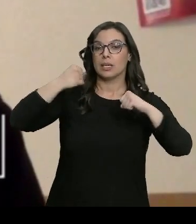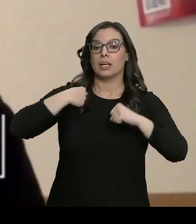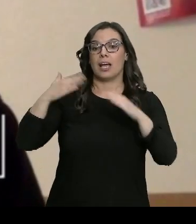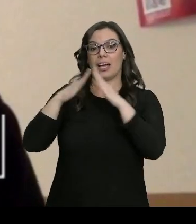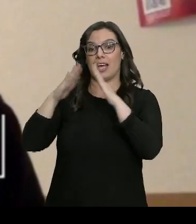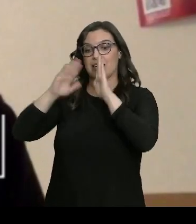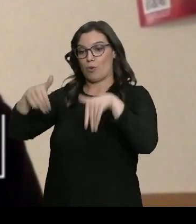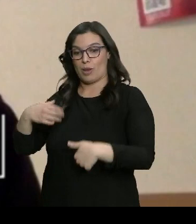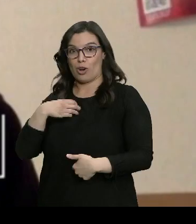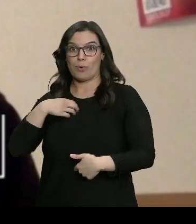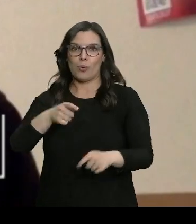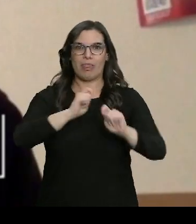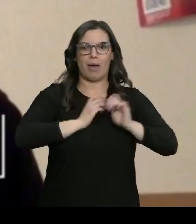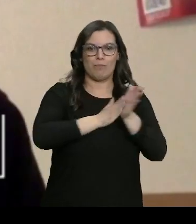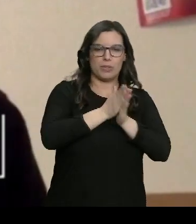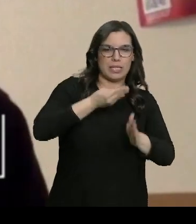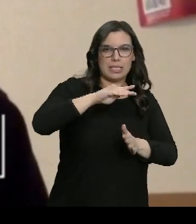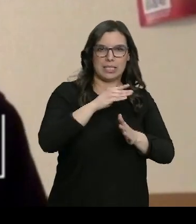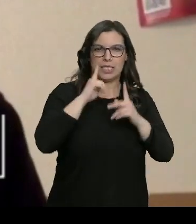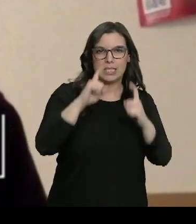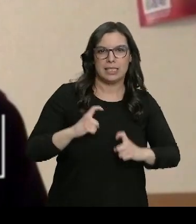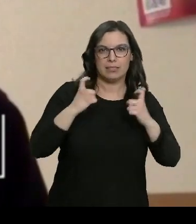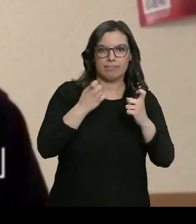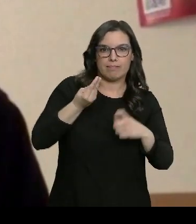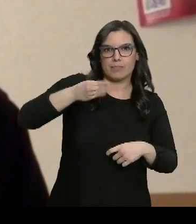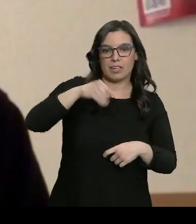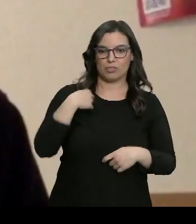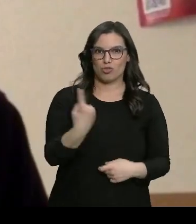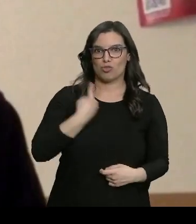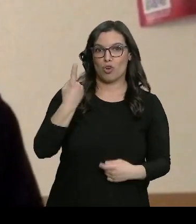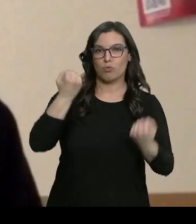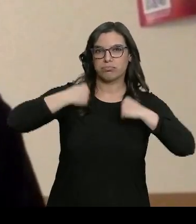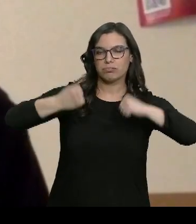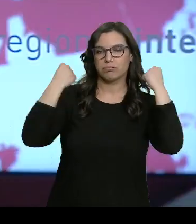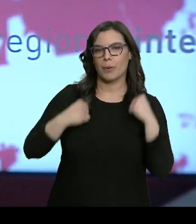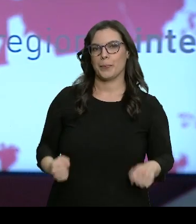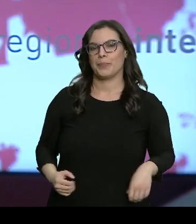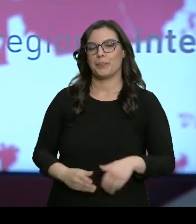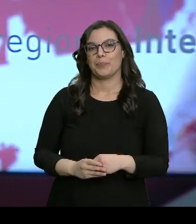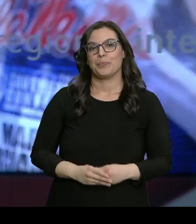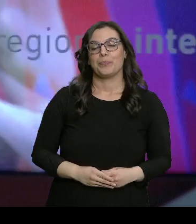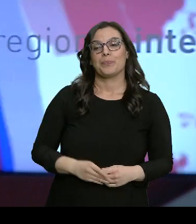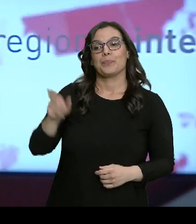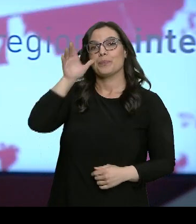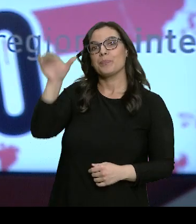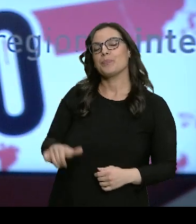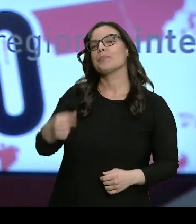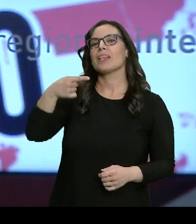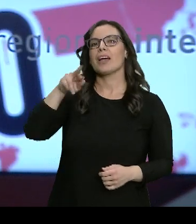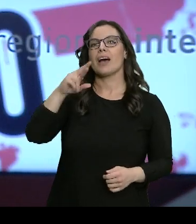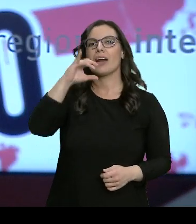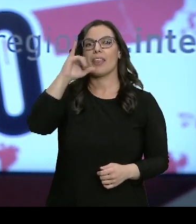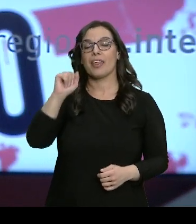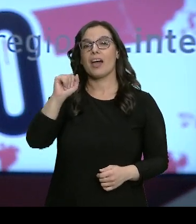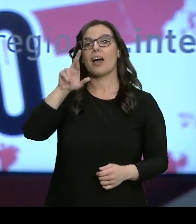así que fue una motivación extra el estar aquí solo entrenando. Mario García Romo habría